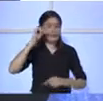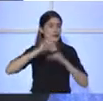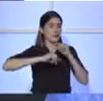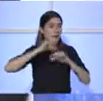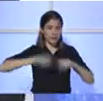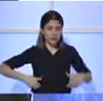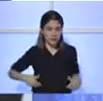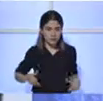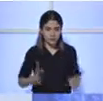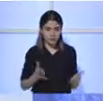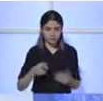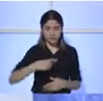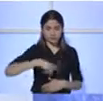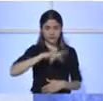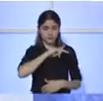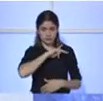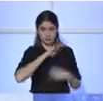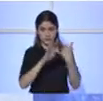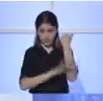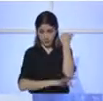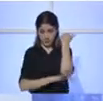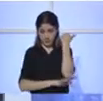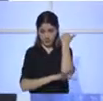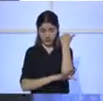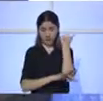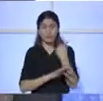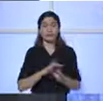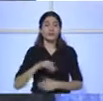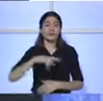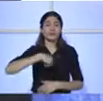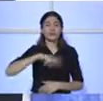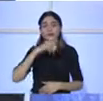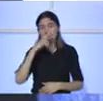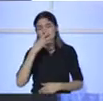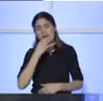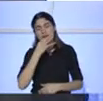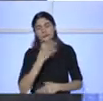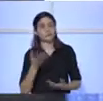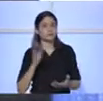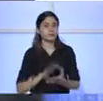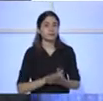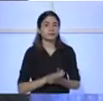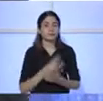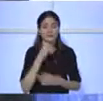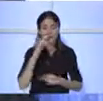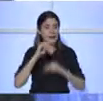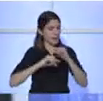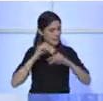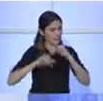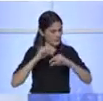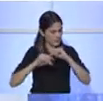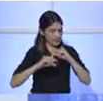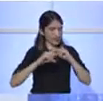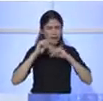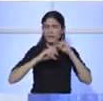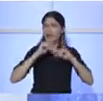Entonces, queremos, ahora la temática es distinta a la que venía siendo que era capacitar por capacitar. Yo lo